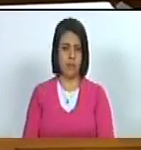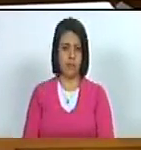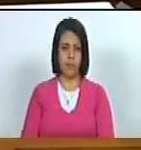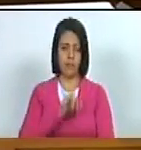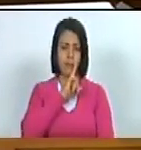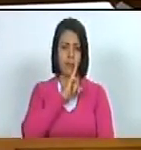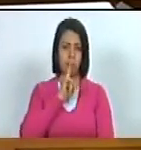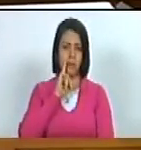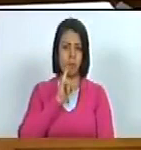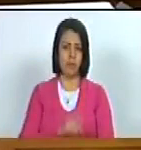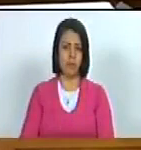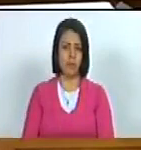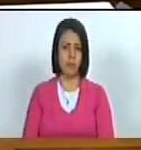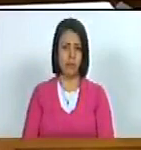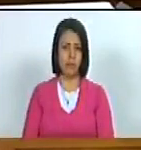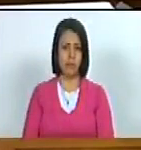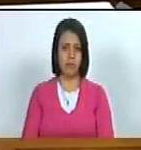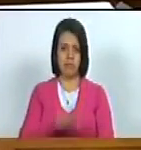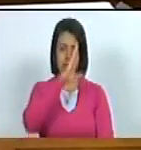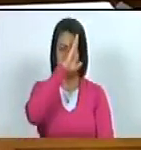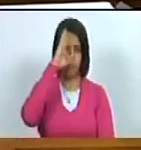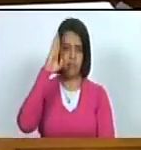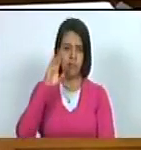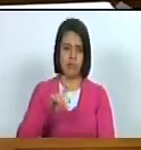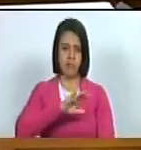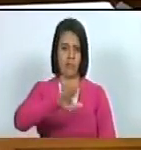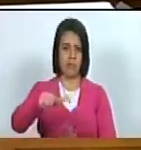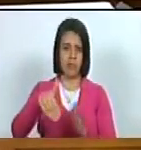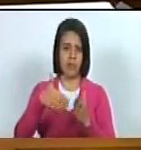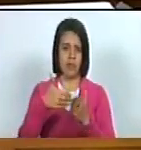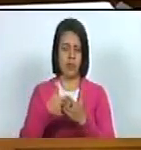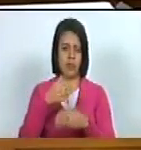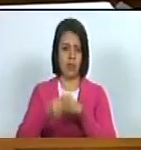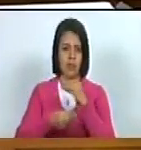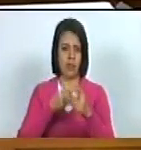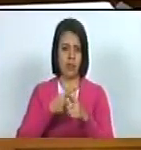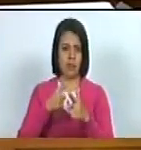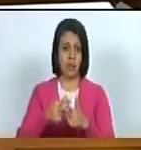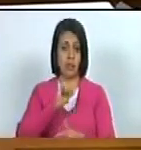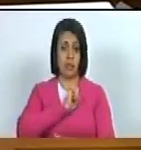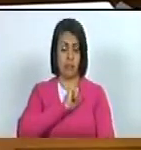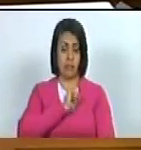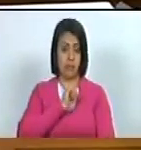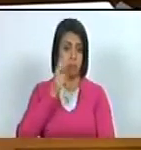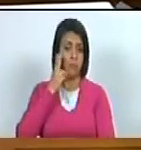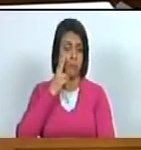llamado llamado Diosdado Cabello que dice que todo el que se le ha de guapo es cobarde